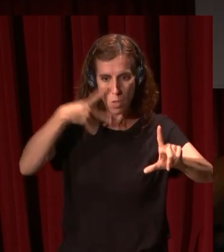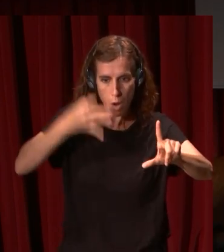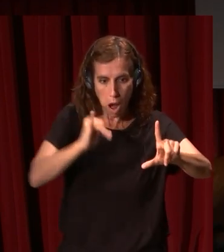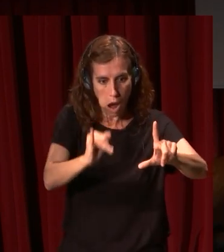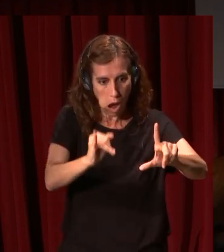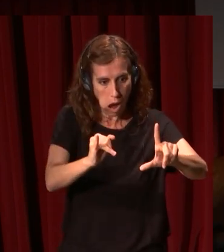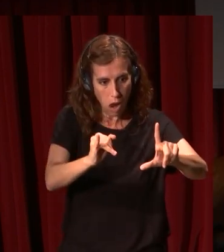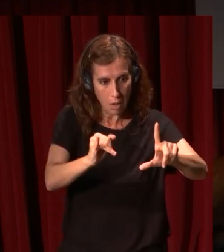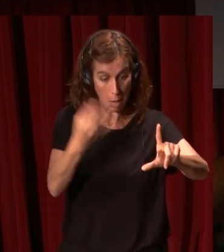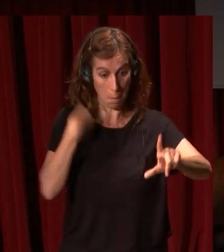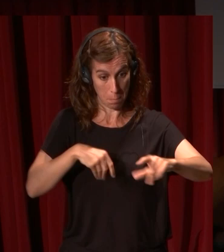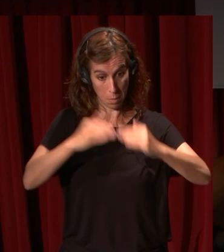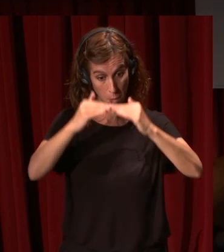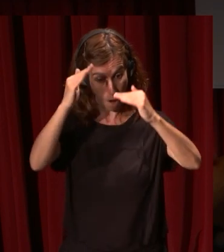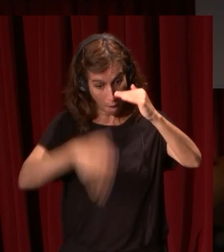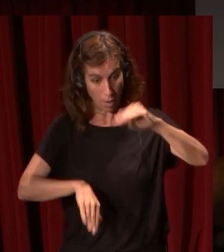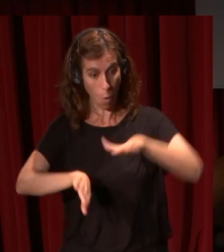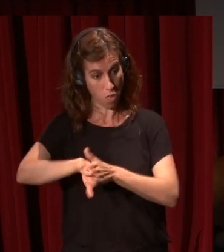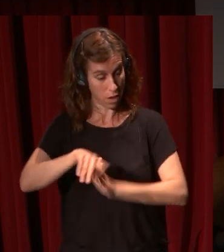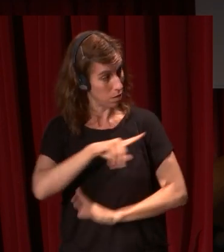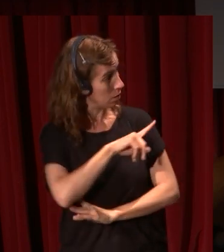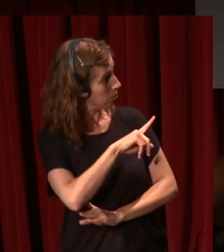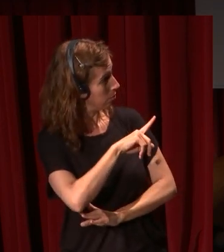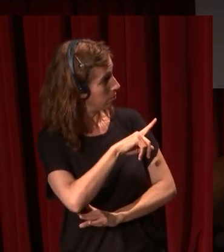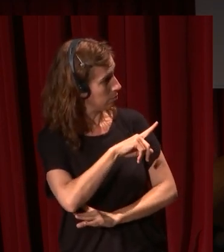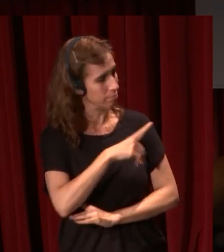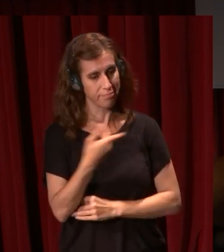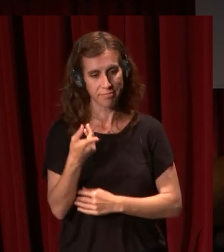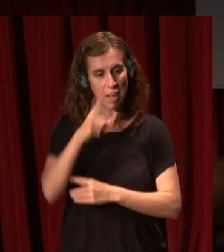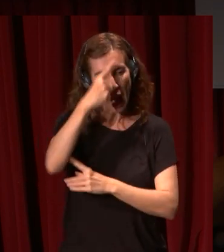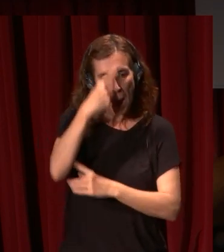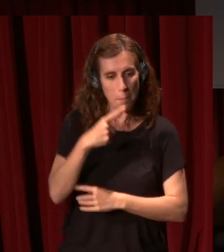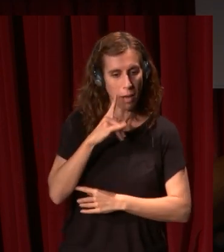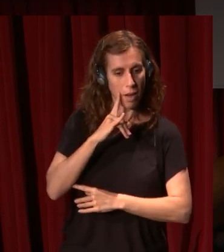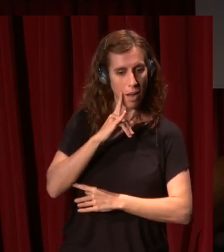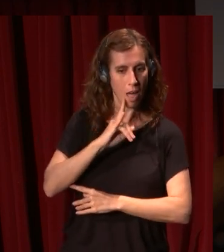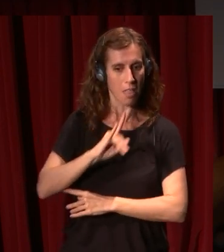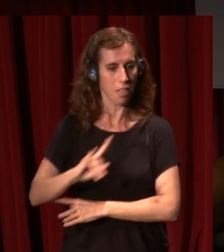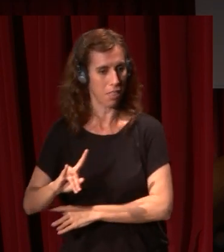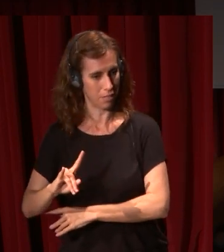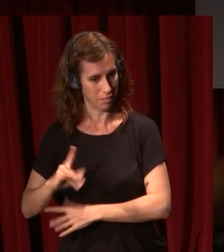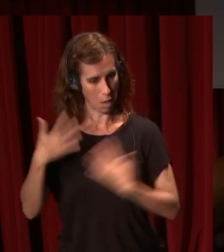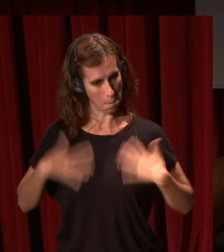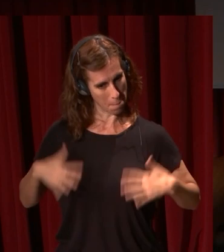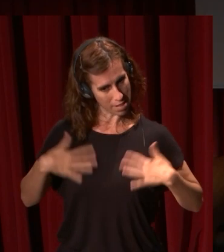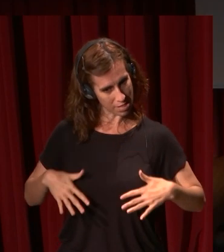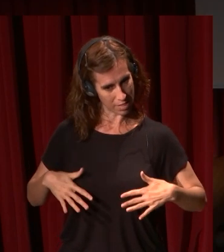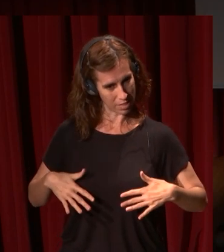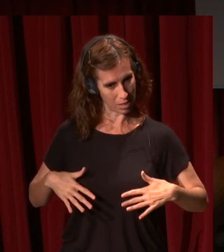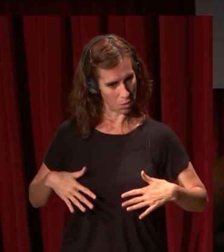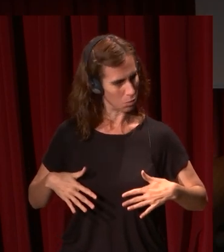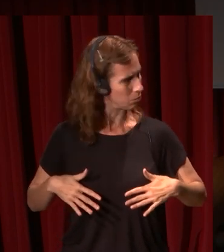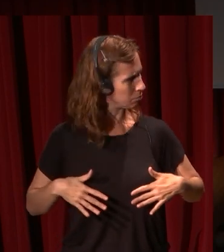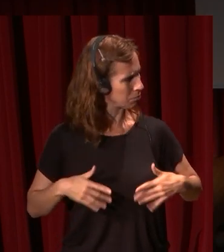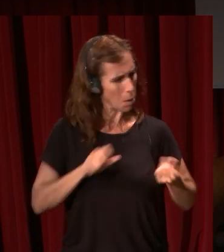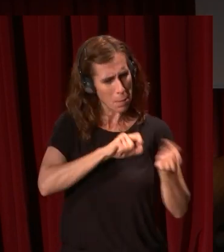y como el que veis en la parte inferior derecha que es una imagen seductora satírica de una mujer que lleva vestido lleva una especie de toca de